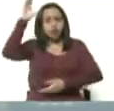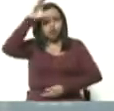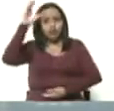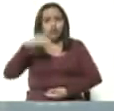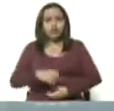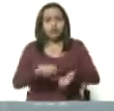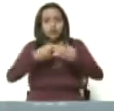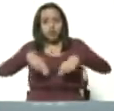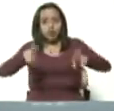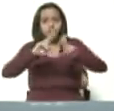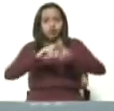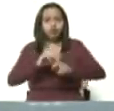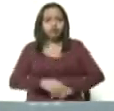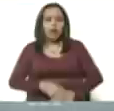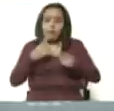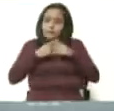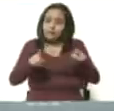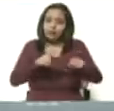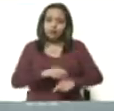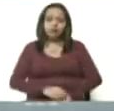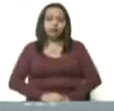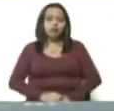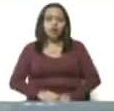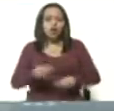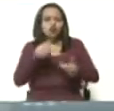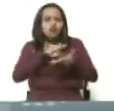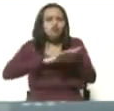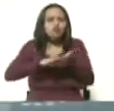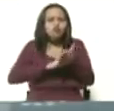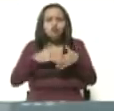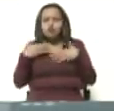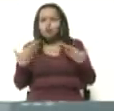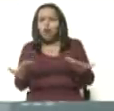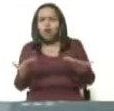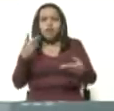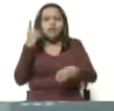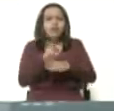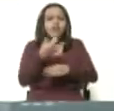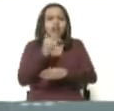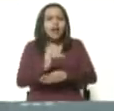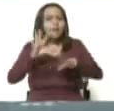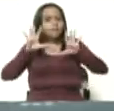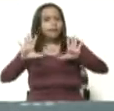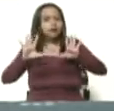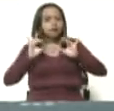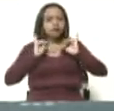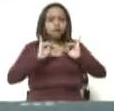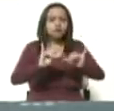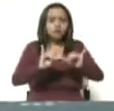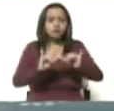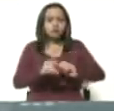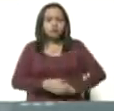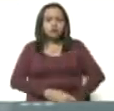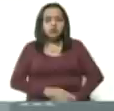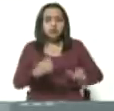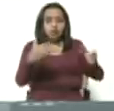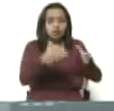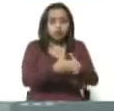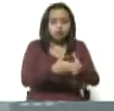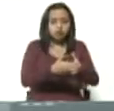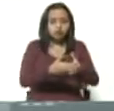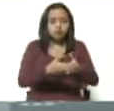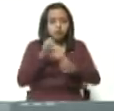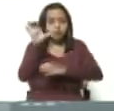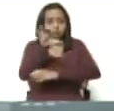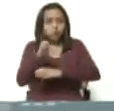de Naciones Unidas. Sin embargo, la solución estructural debe estar en manos precisamente de ese orden multilateral